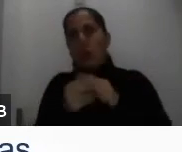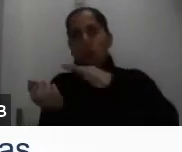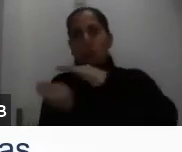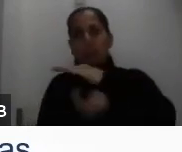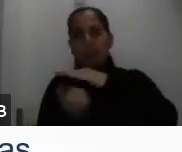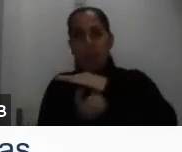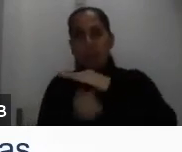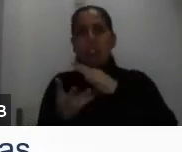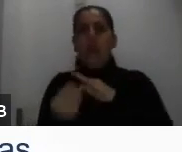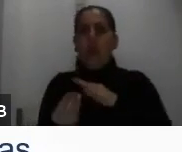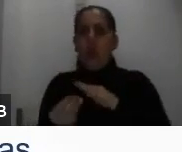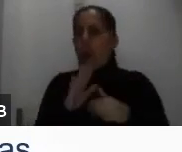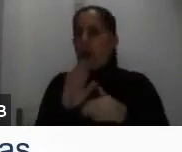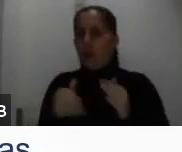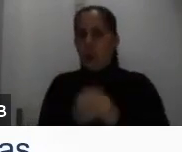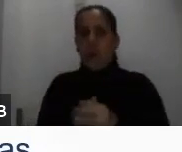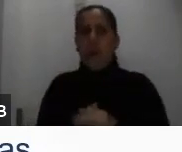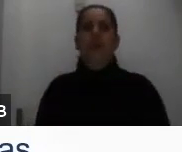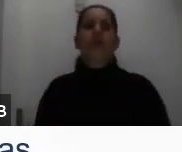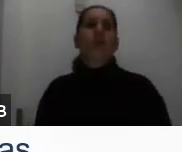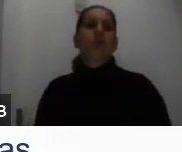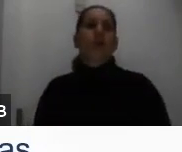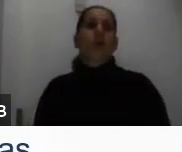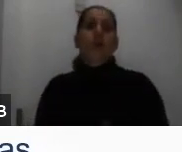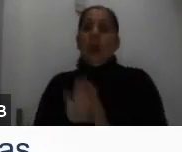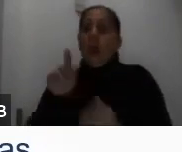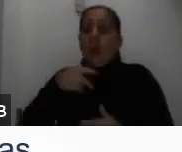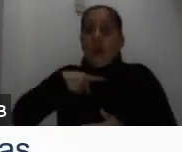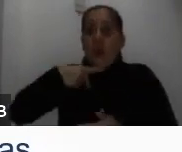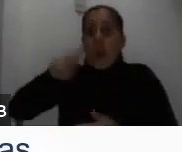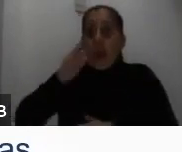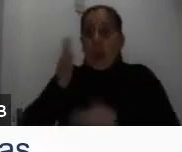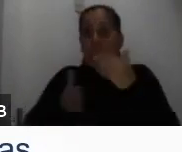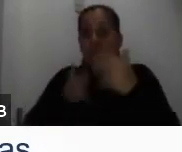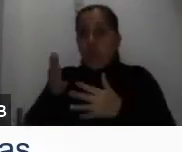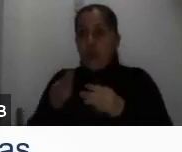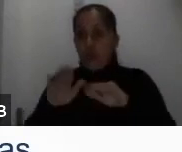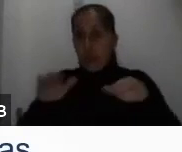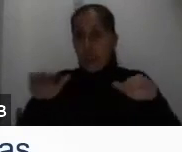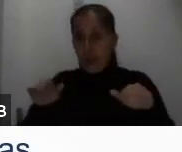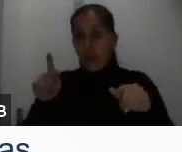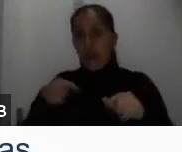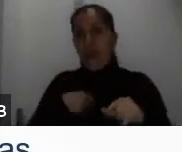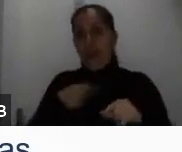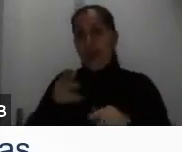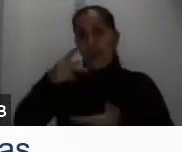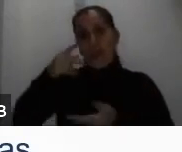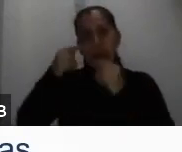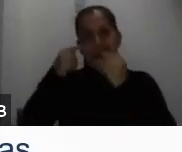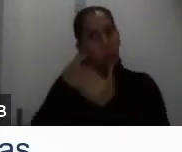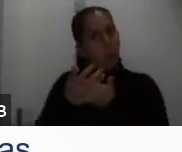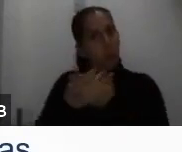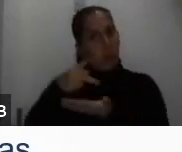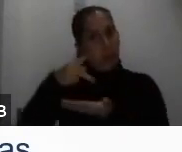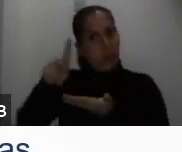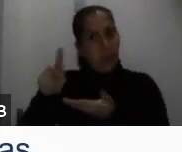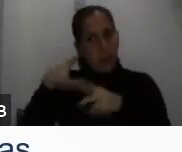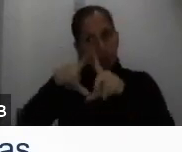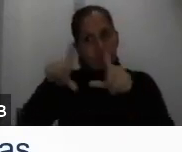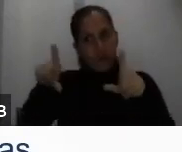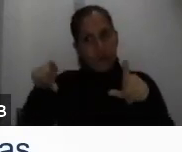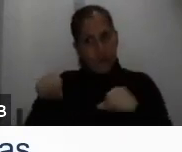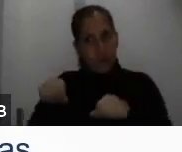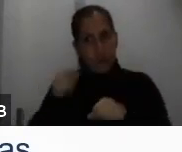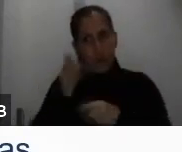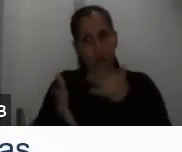Cuando hay pago por cuido de menores, necesitamos que ustedes nos entreguen el comprobante del pago de este cuido